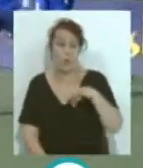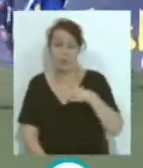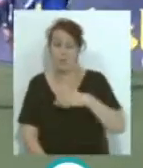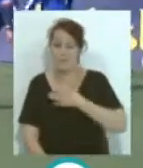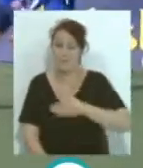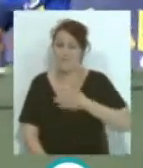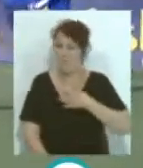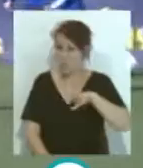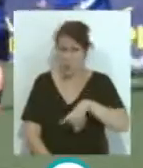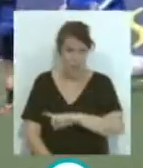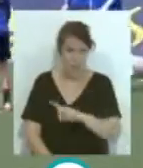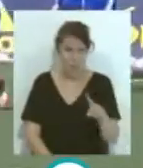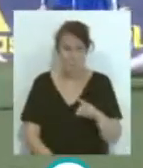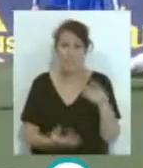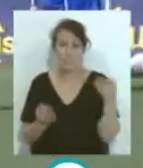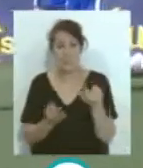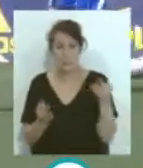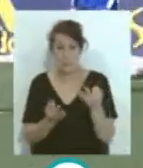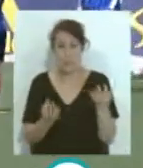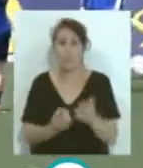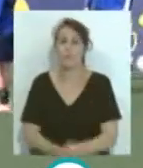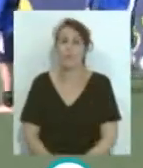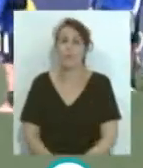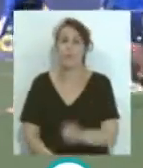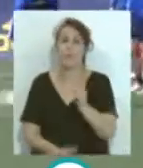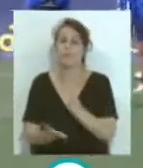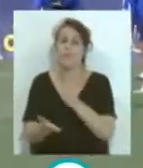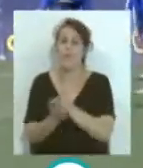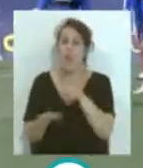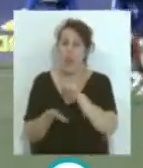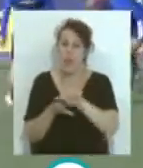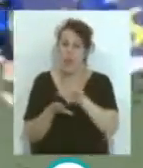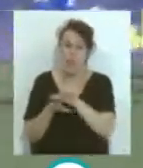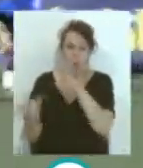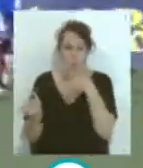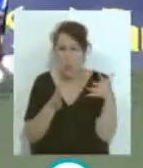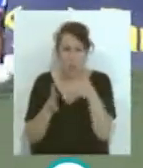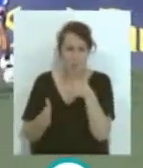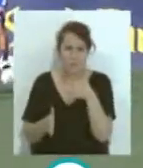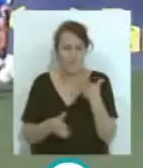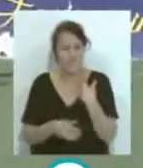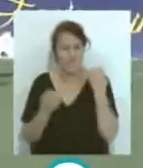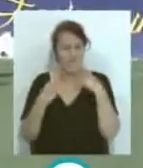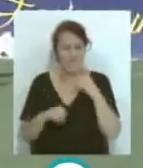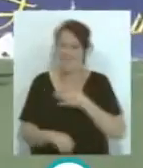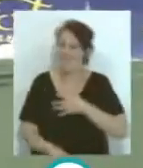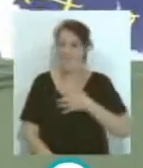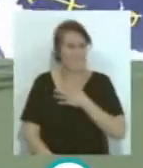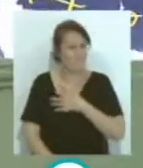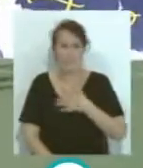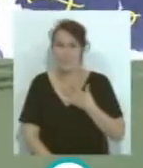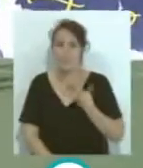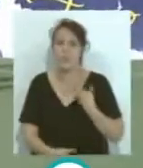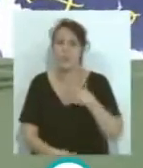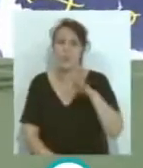incómodo ahí podemos hablar de Nacho... ...es nuevamente ese viento de levante... ...que hace incómodos los entrenamientos. Sí, totalmente... ...además